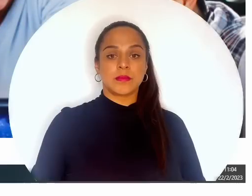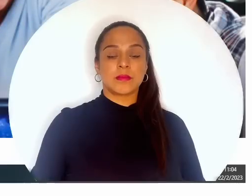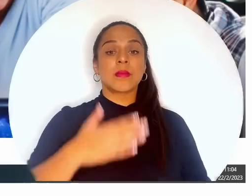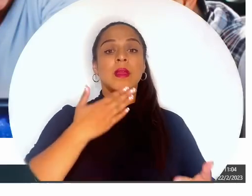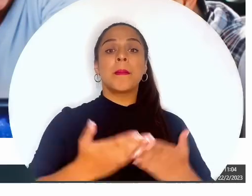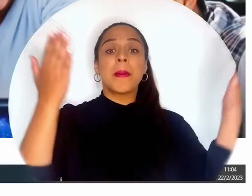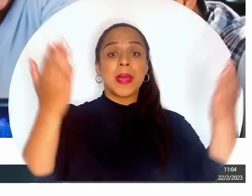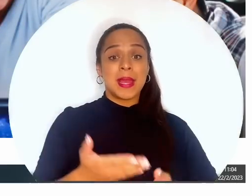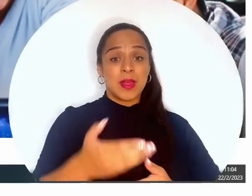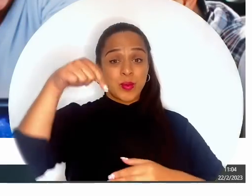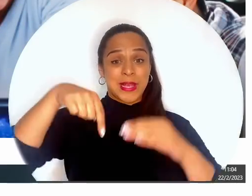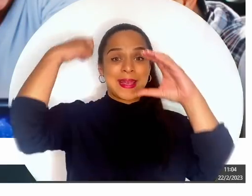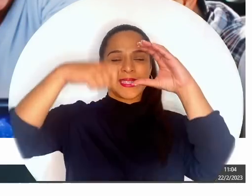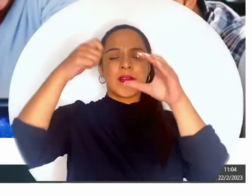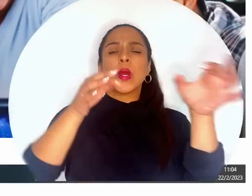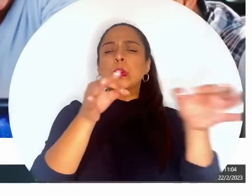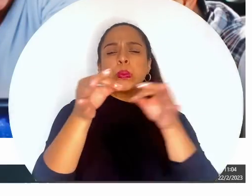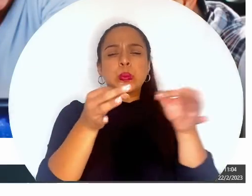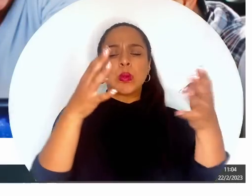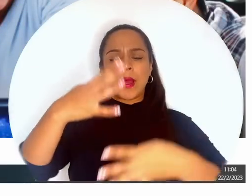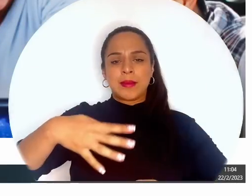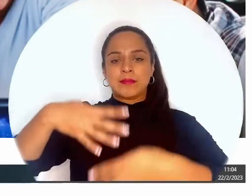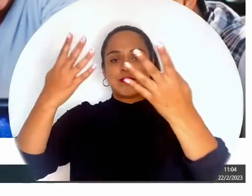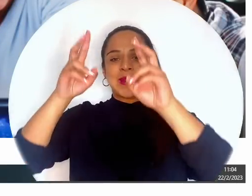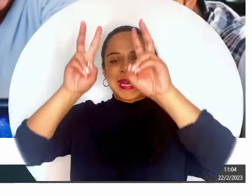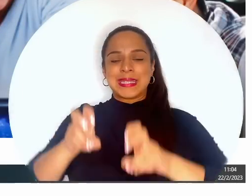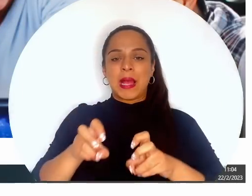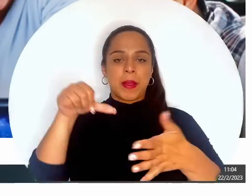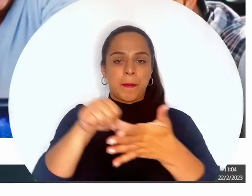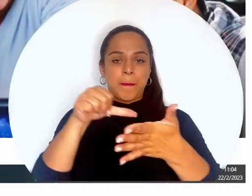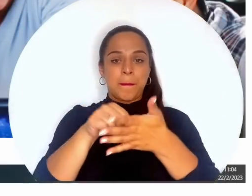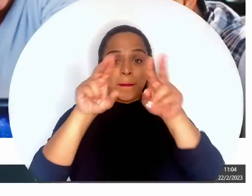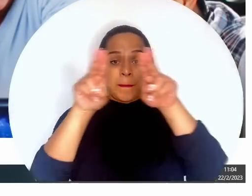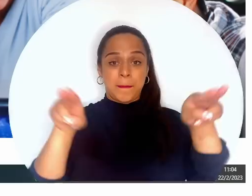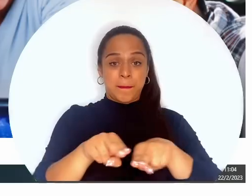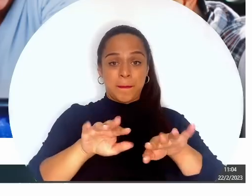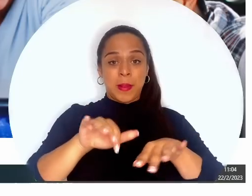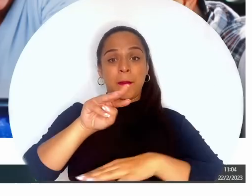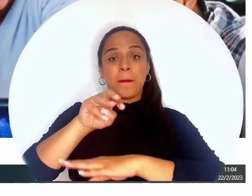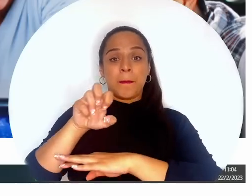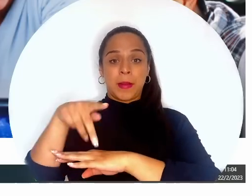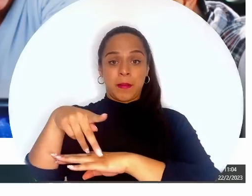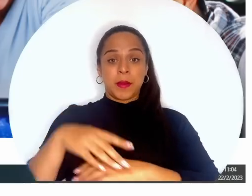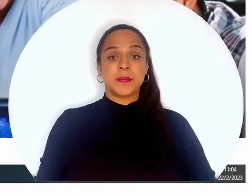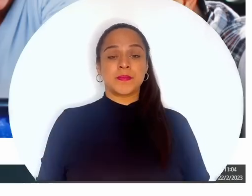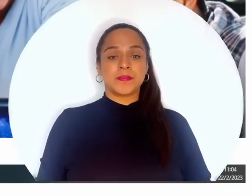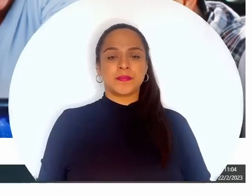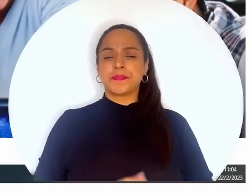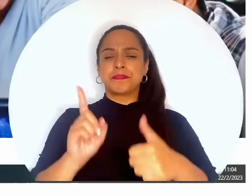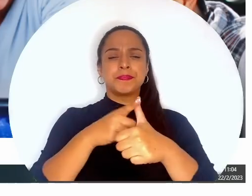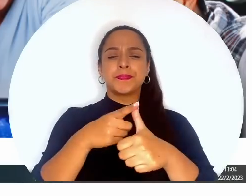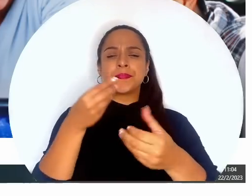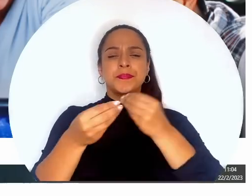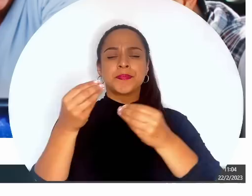Bienvenidos al video explicativo para la carga de pruebas comprensivas a la plataforma MEP. Vamos a abrir el navegador de nuestra